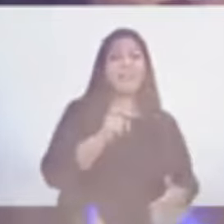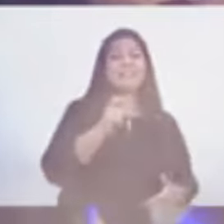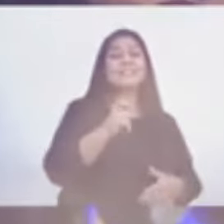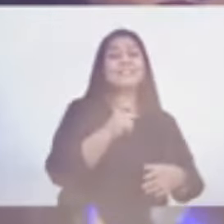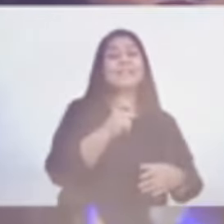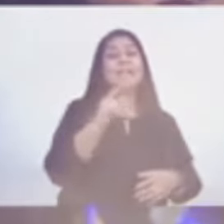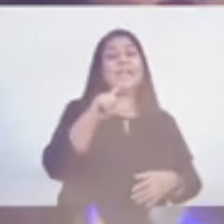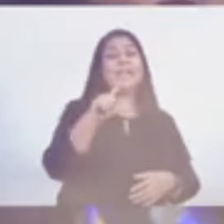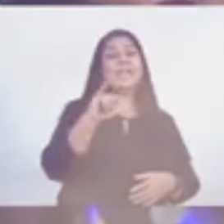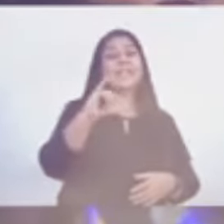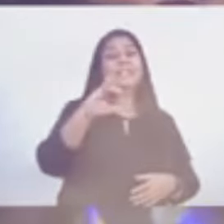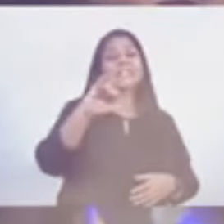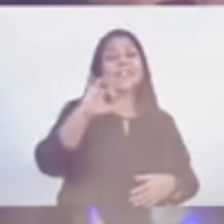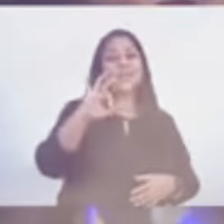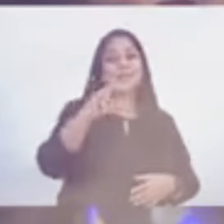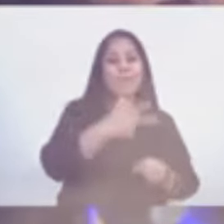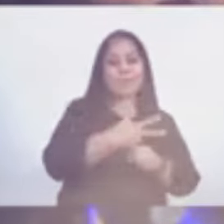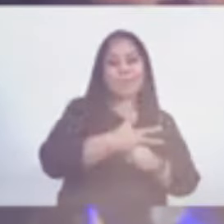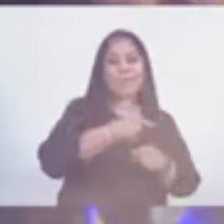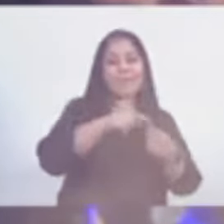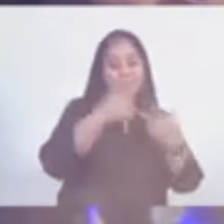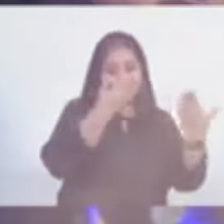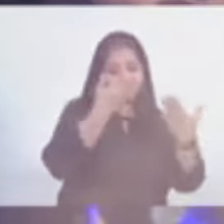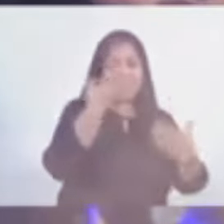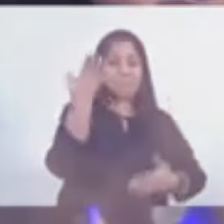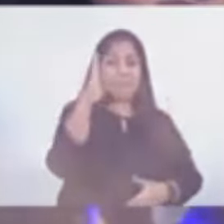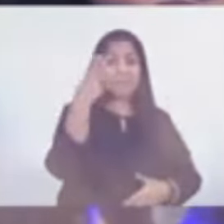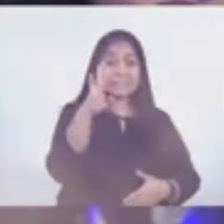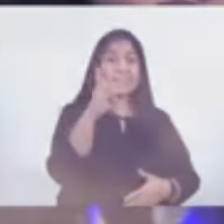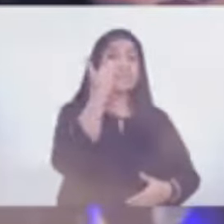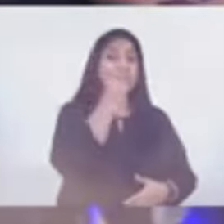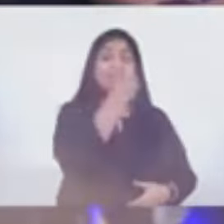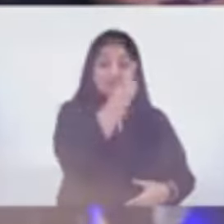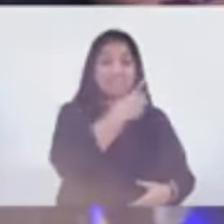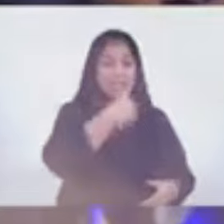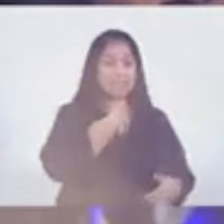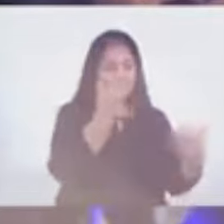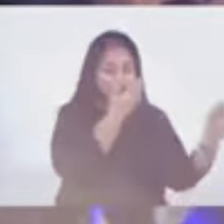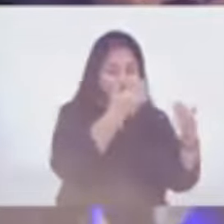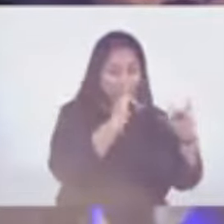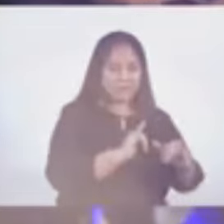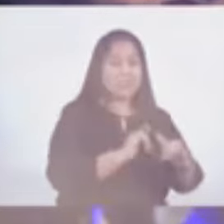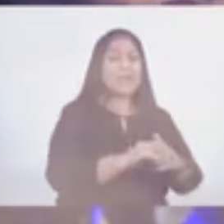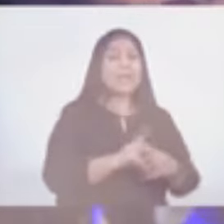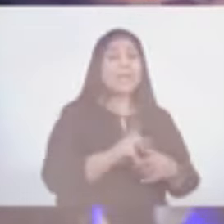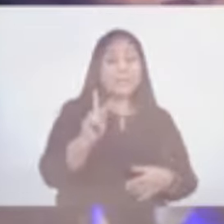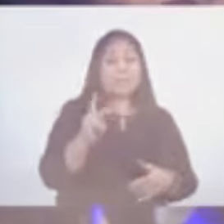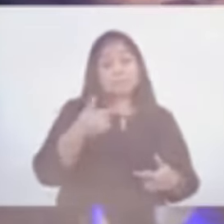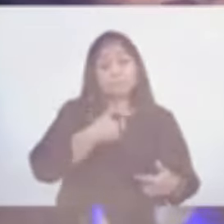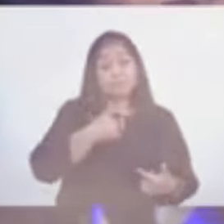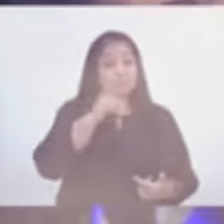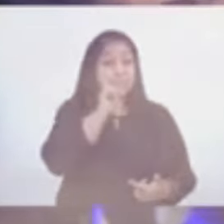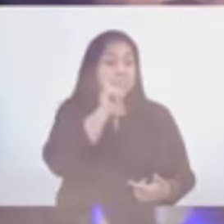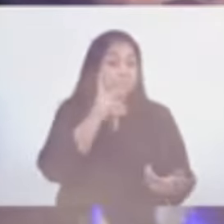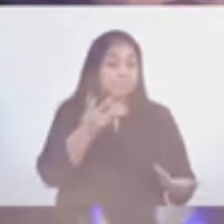estudié básicos y diversificado y tuve la juventud